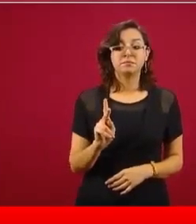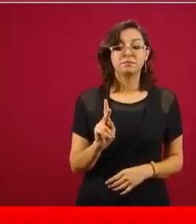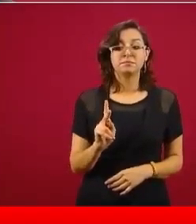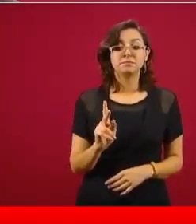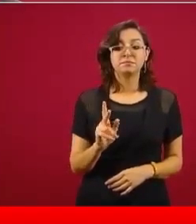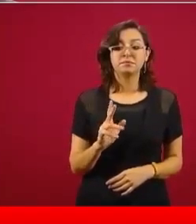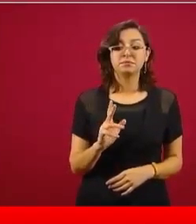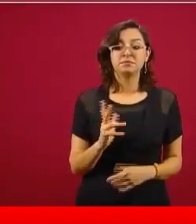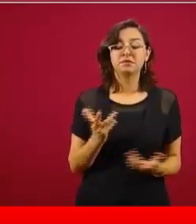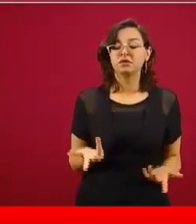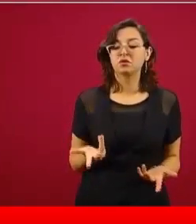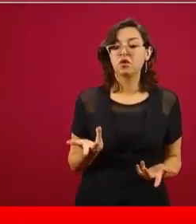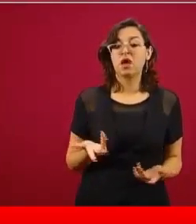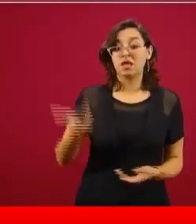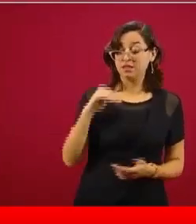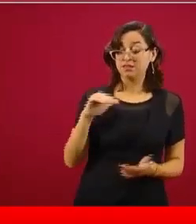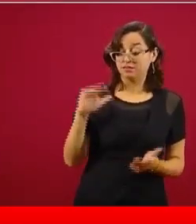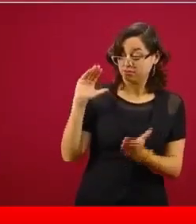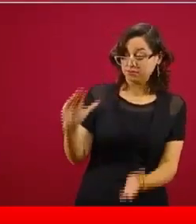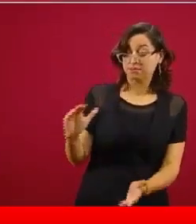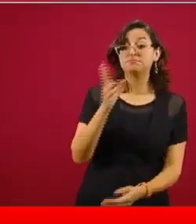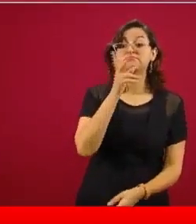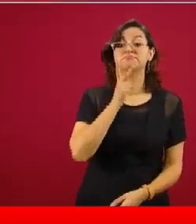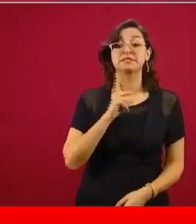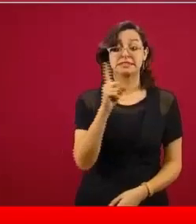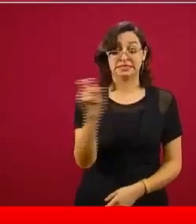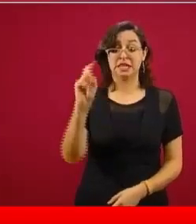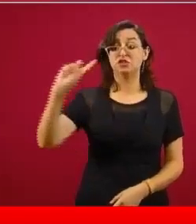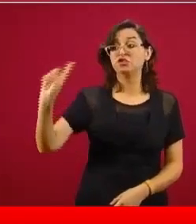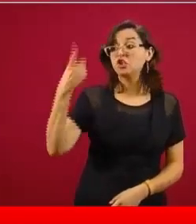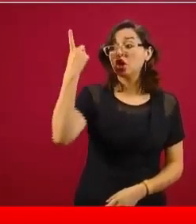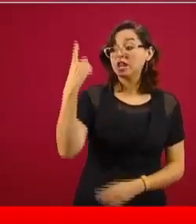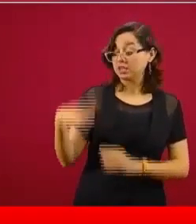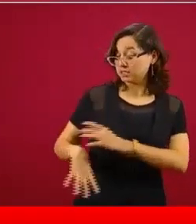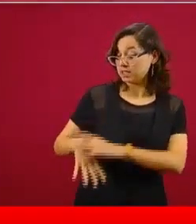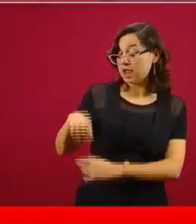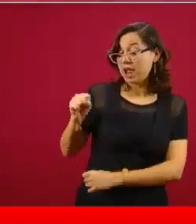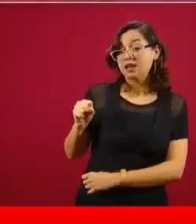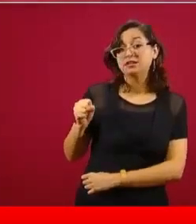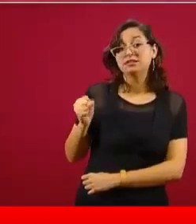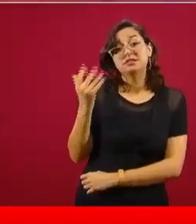100 dólares el barril y costaba cinco dólares,